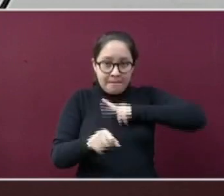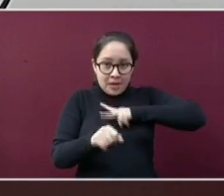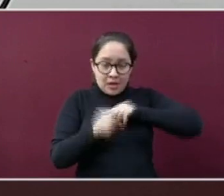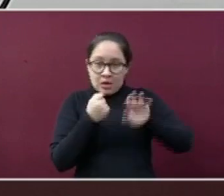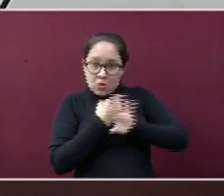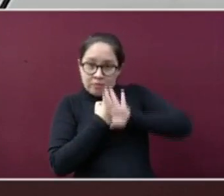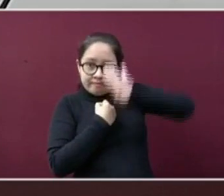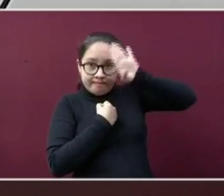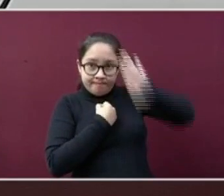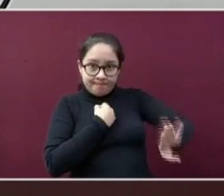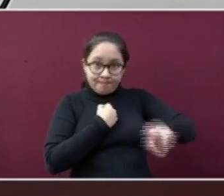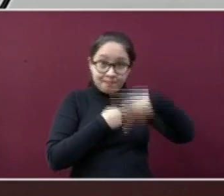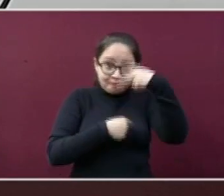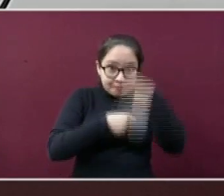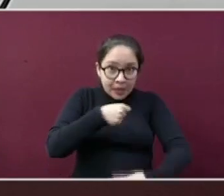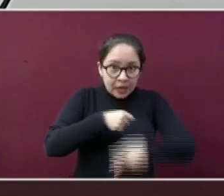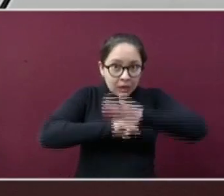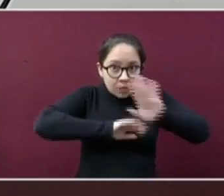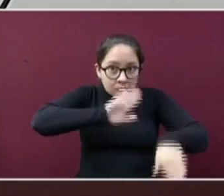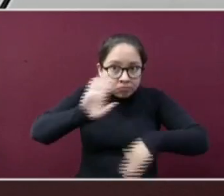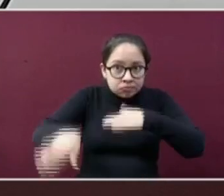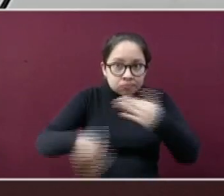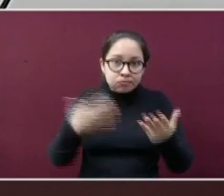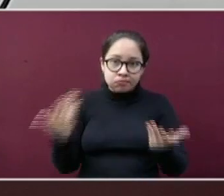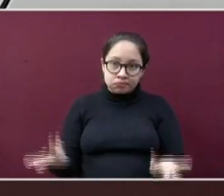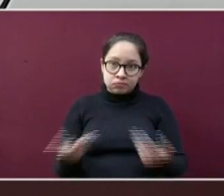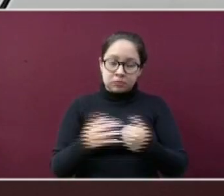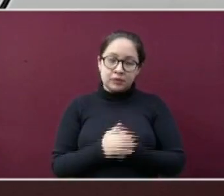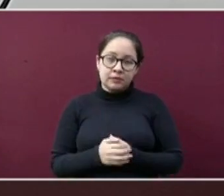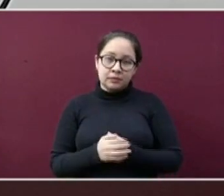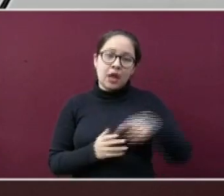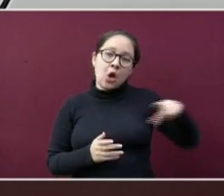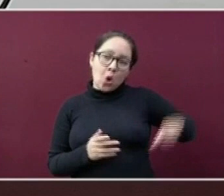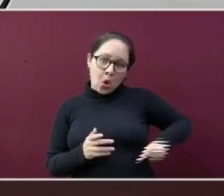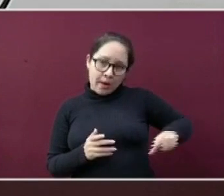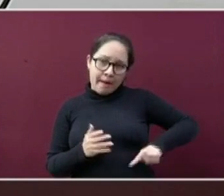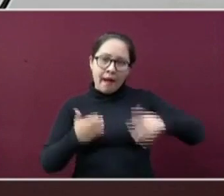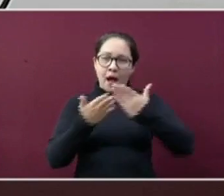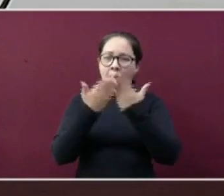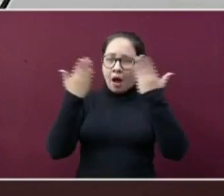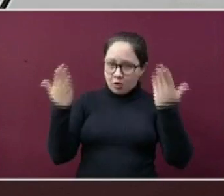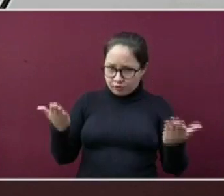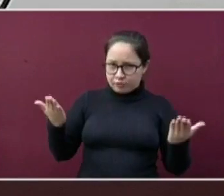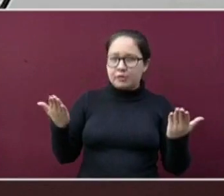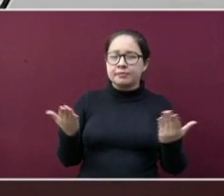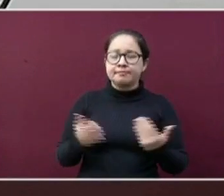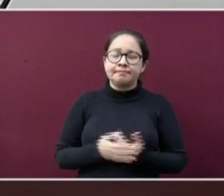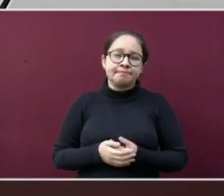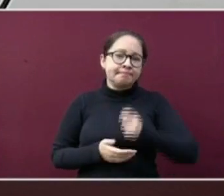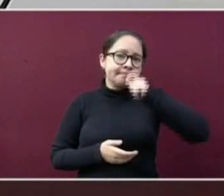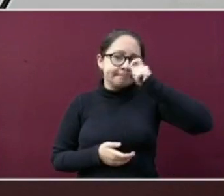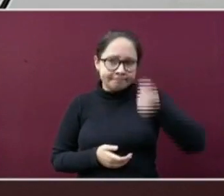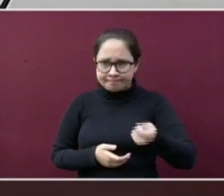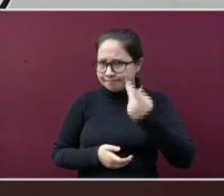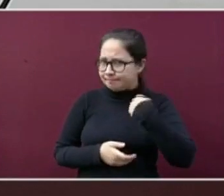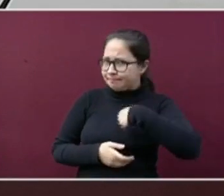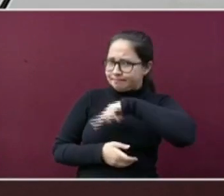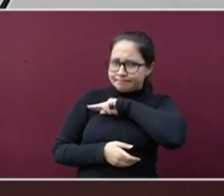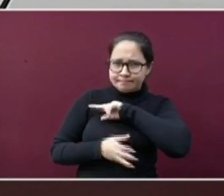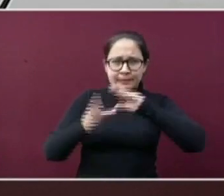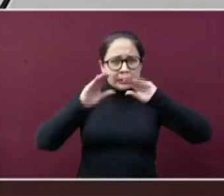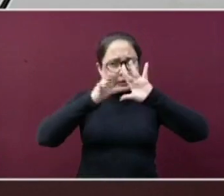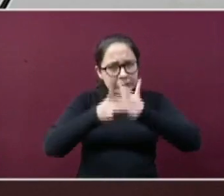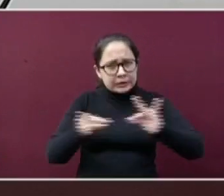riesgo de muerte por la enfermedad. En este gobierno, familia veracruzana, hemos sido muy